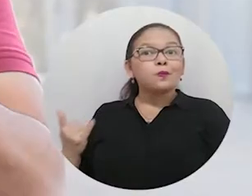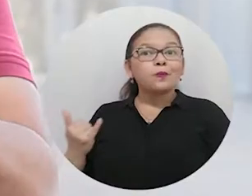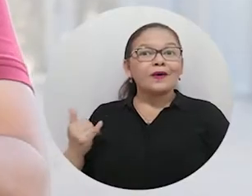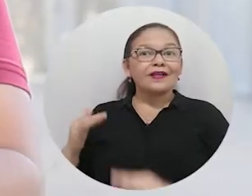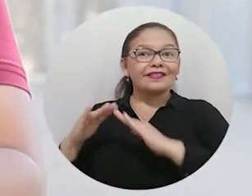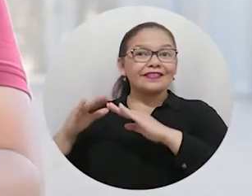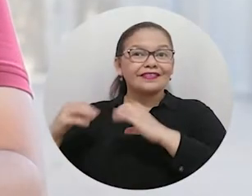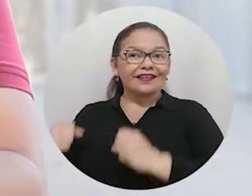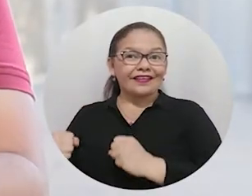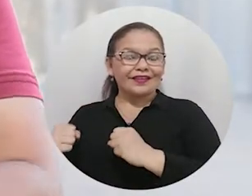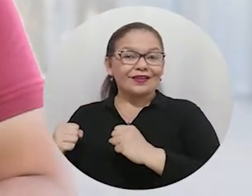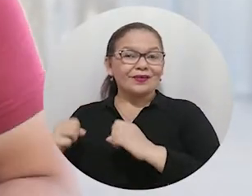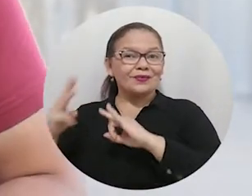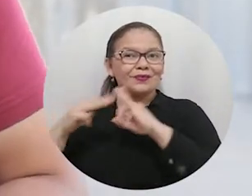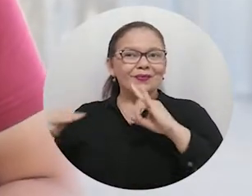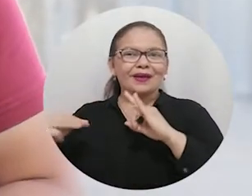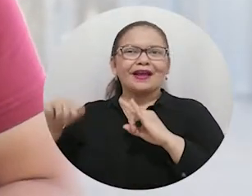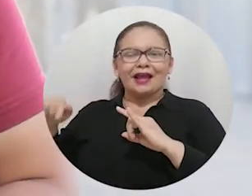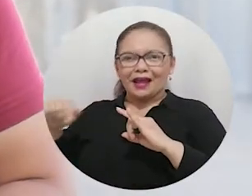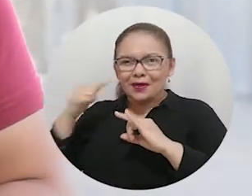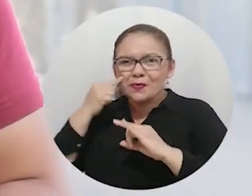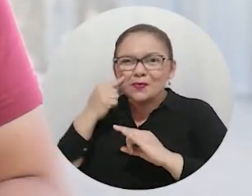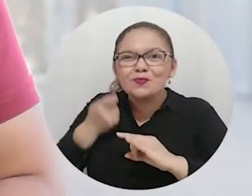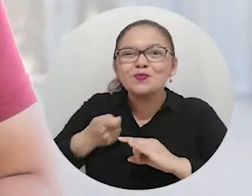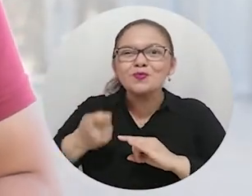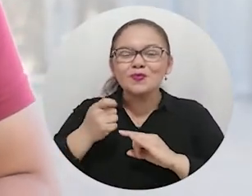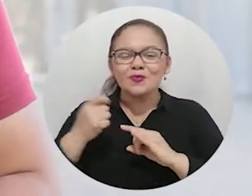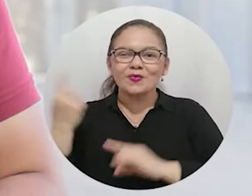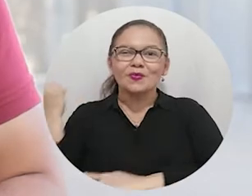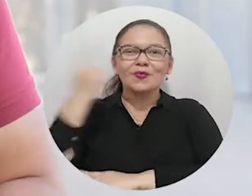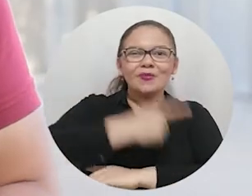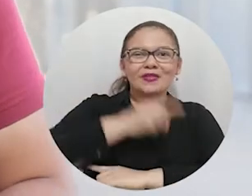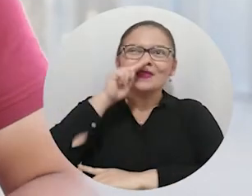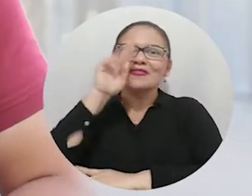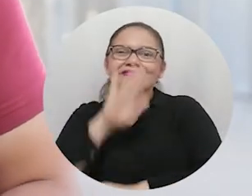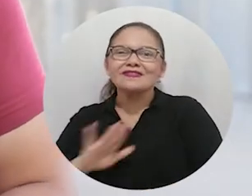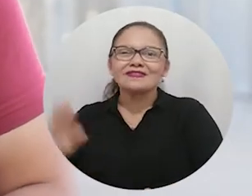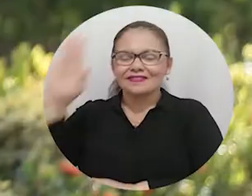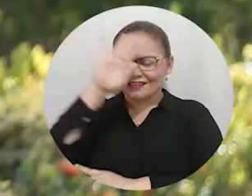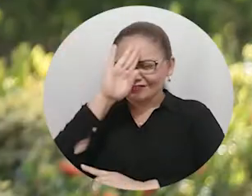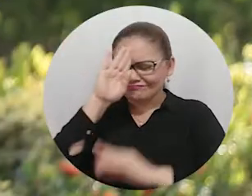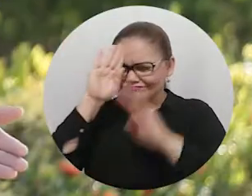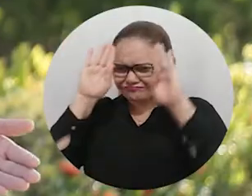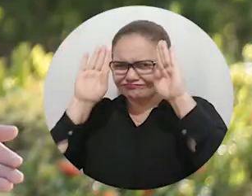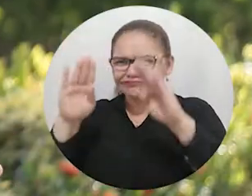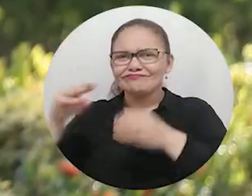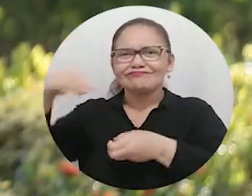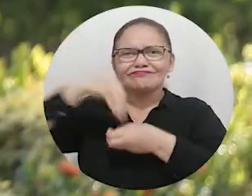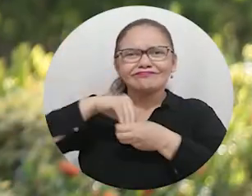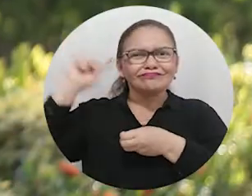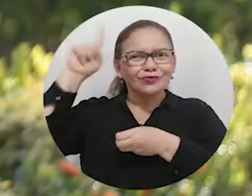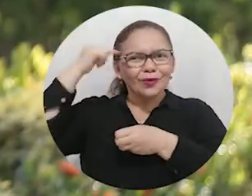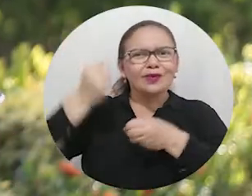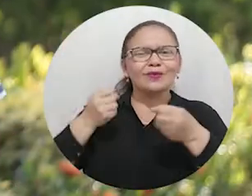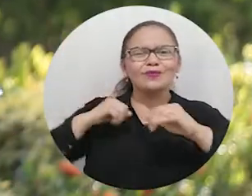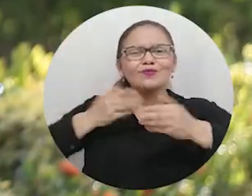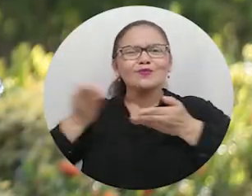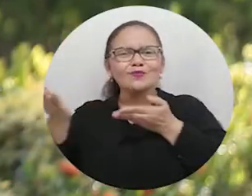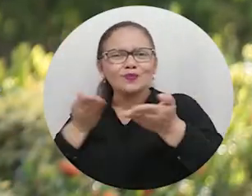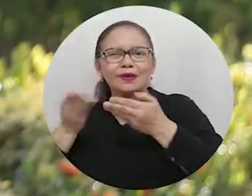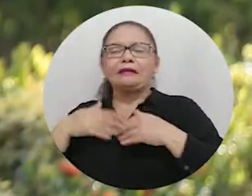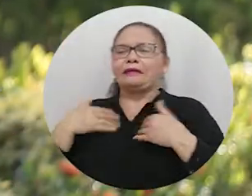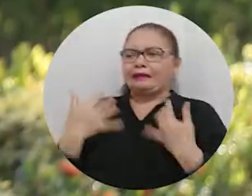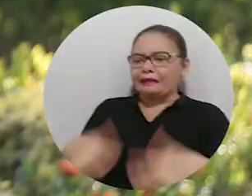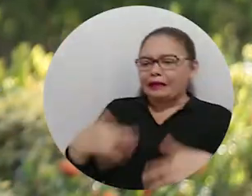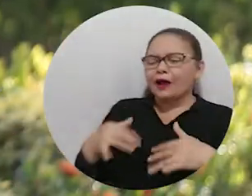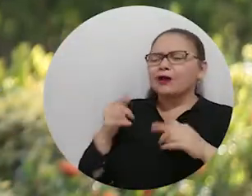Nuestra Casa de Estudios Superiores se unió a la celebración del Día Nacional del Servidor Público. En este espacio se rindió tributo a varios